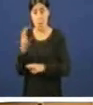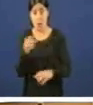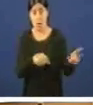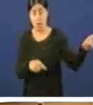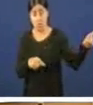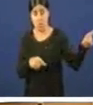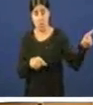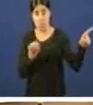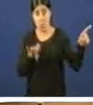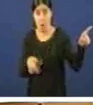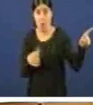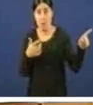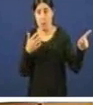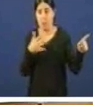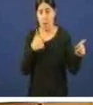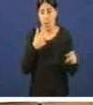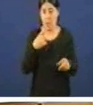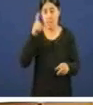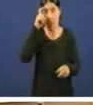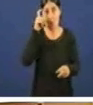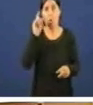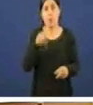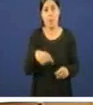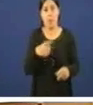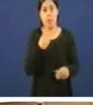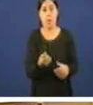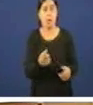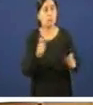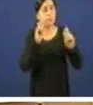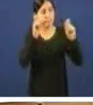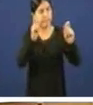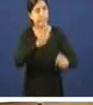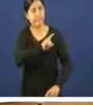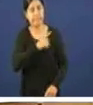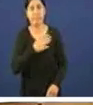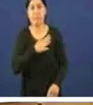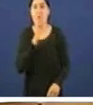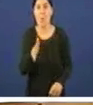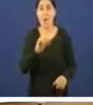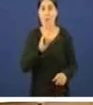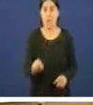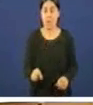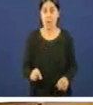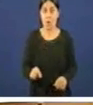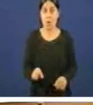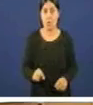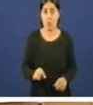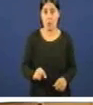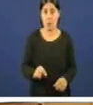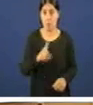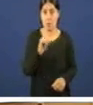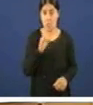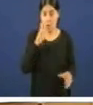non é de extrañar que o señor Feijó tamén felicite se felicite porque a Fundación en que agora quedaron